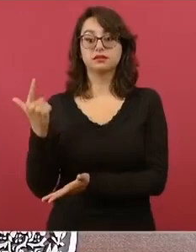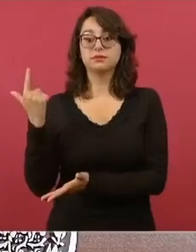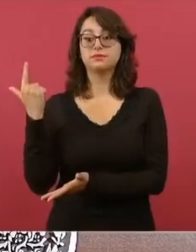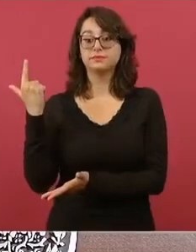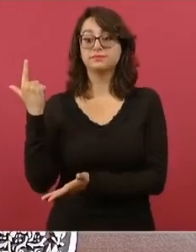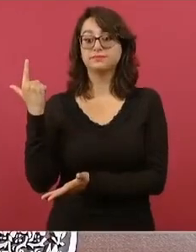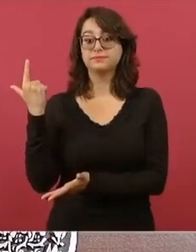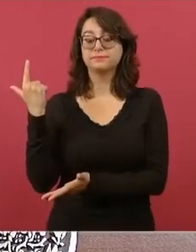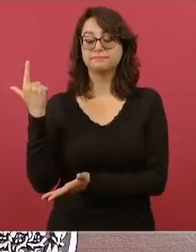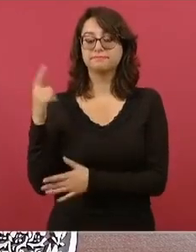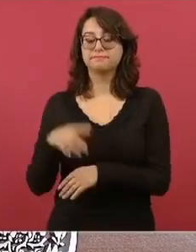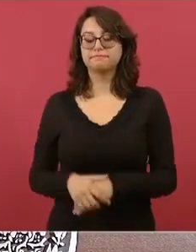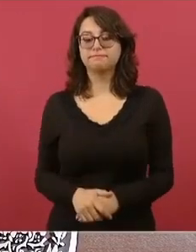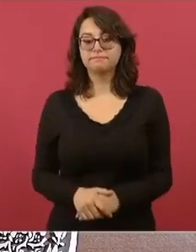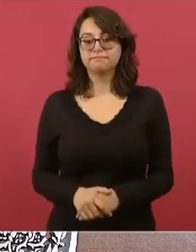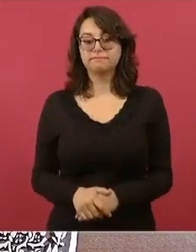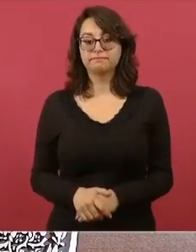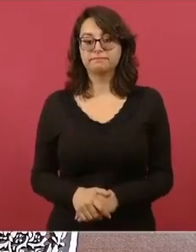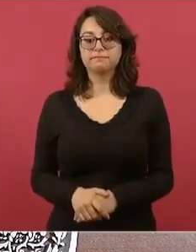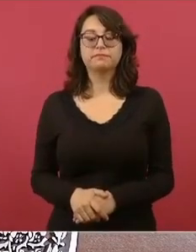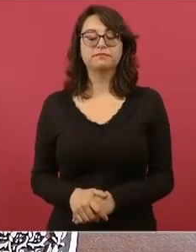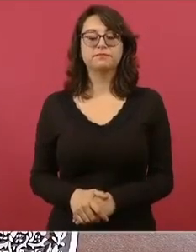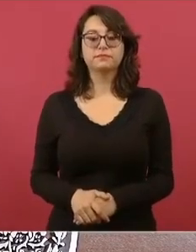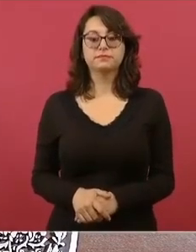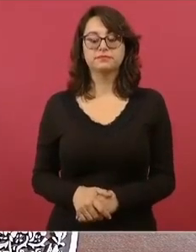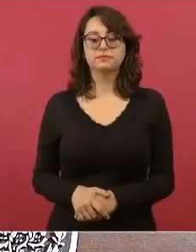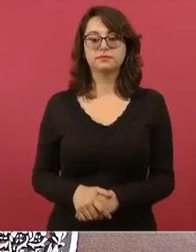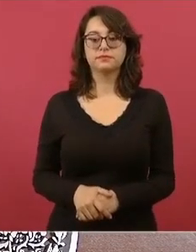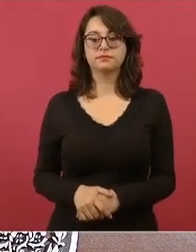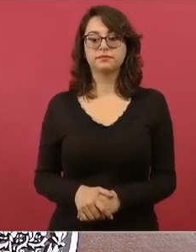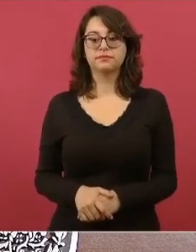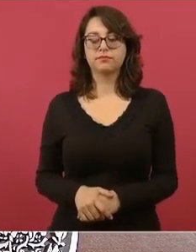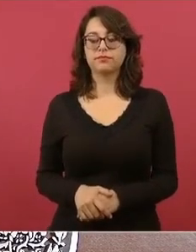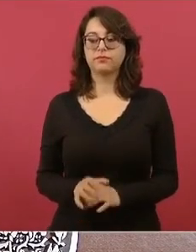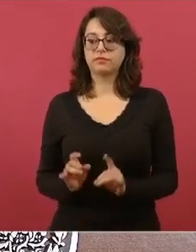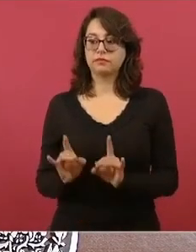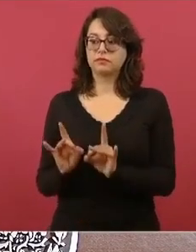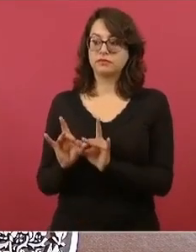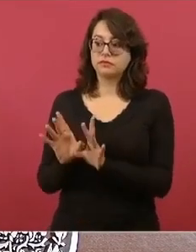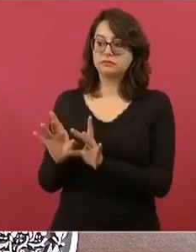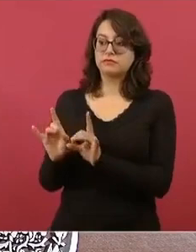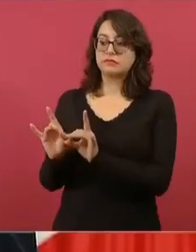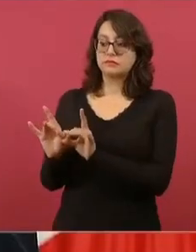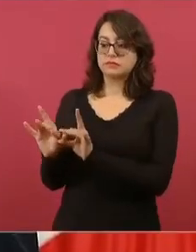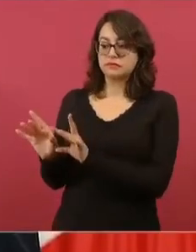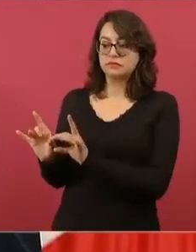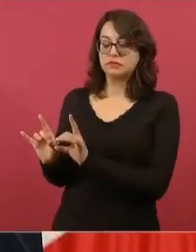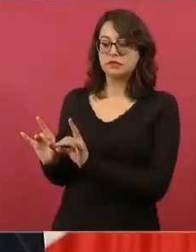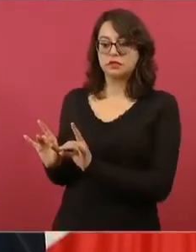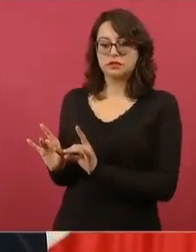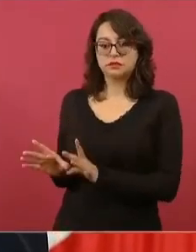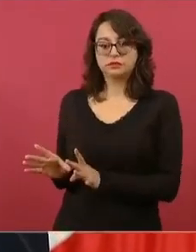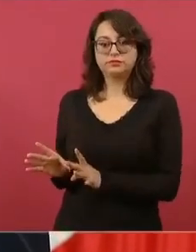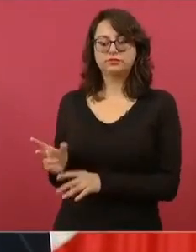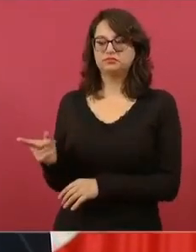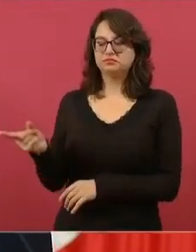Y así otros periodistas ejemplares.